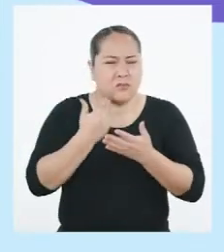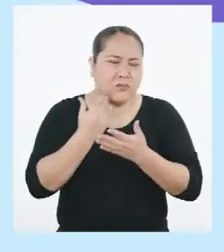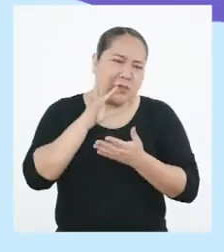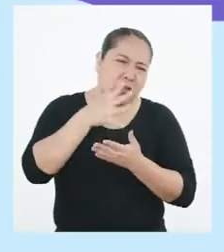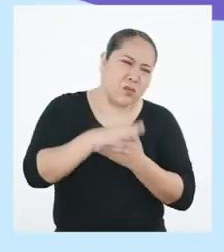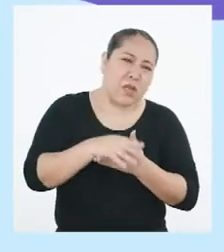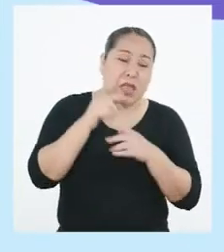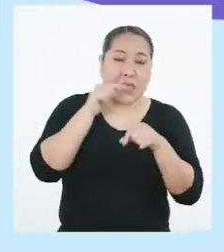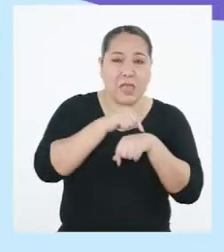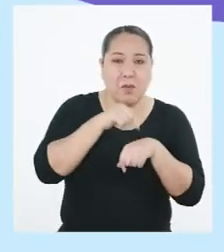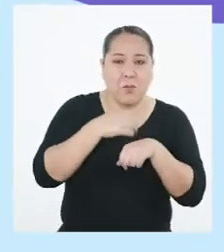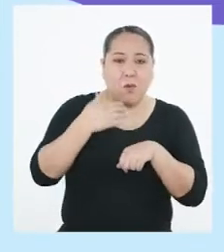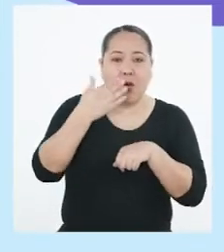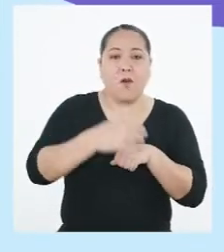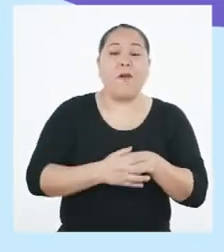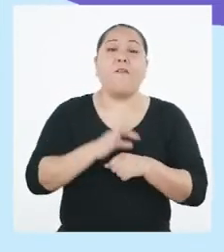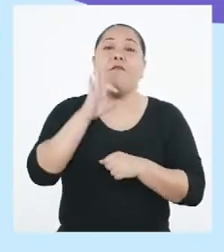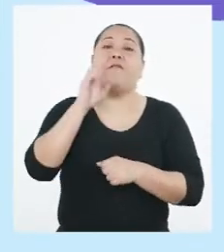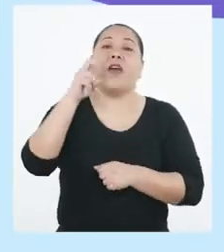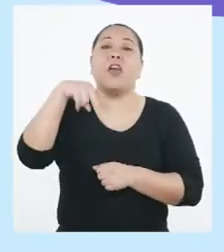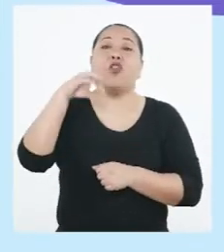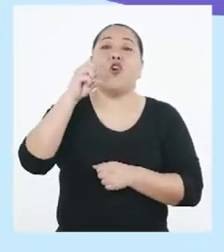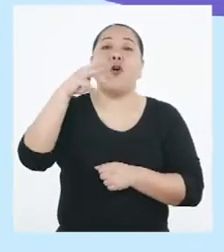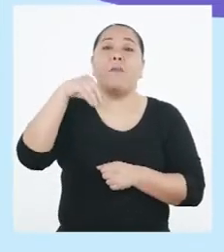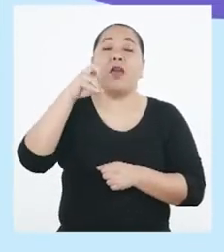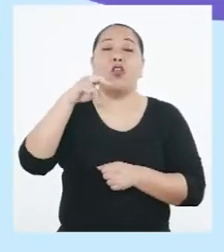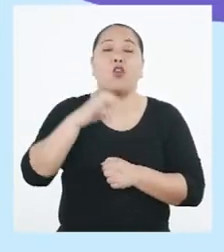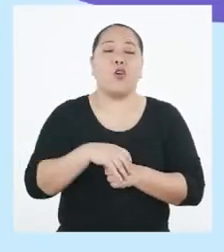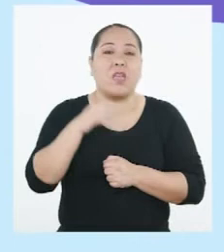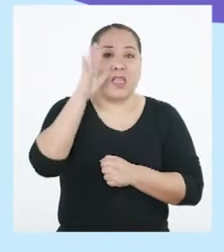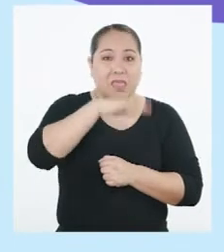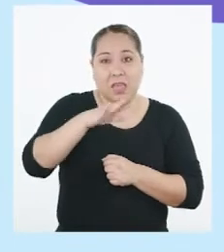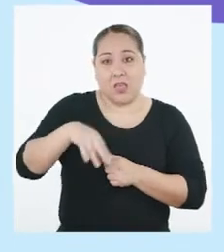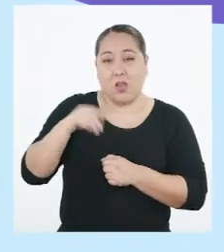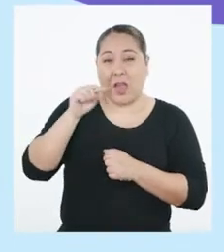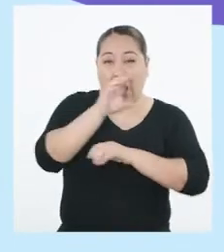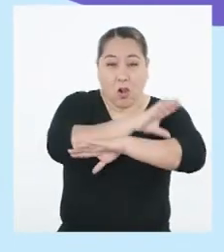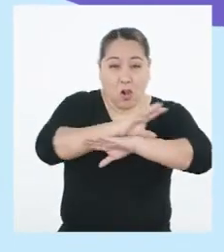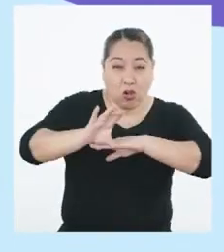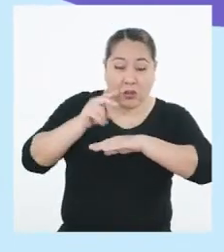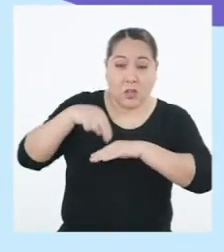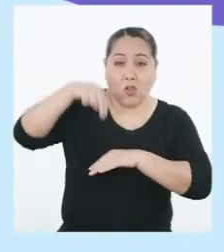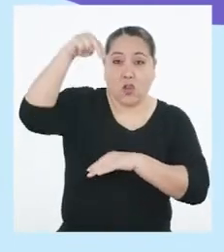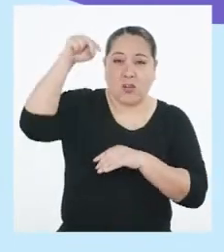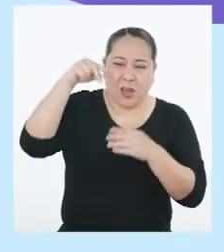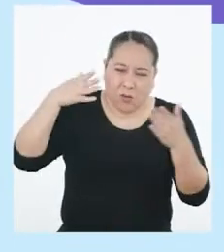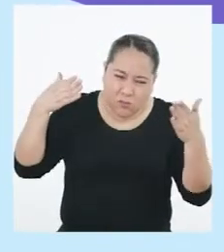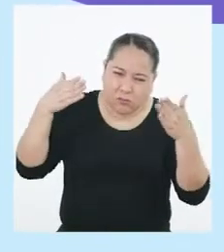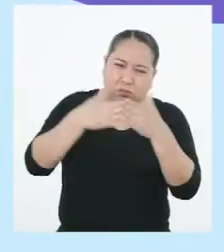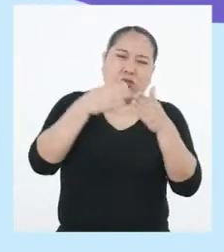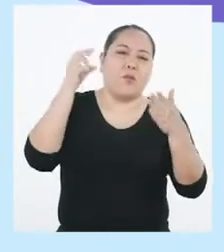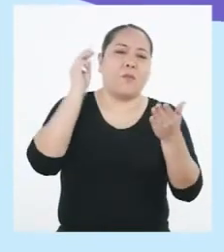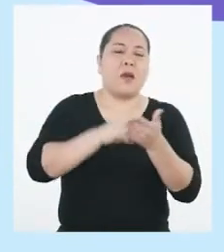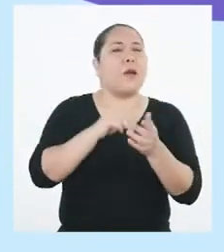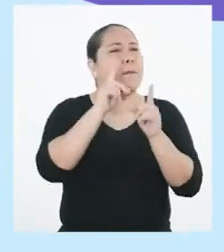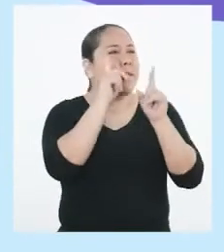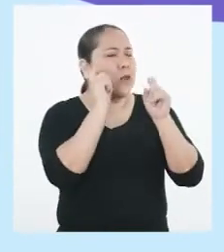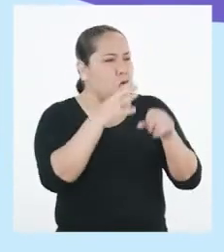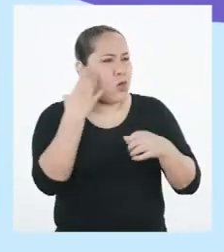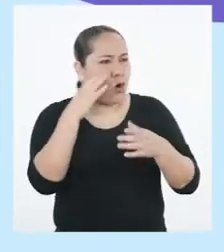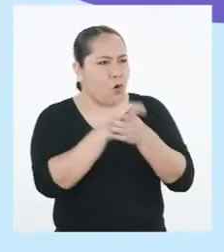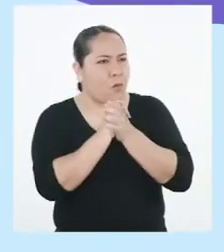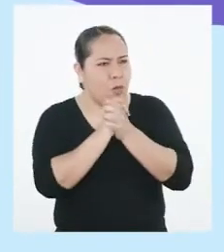ve afectada por el fenómeno del niño. Pero es en la costa norte donde ese fenómeno golpea más. Una pregunta,